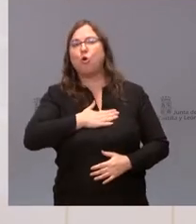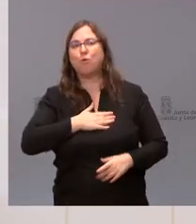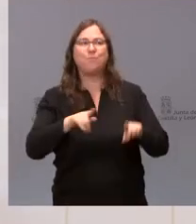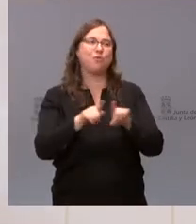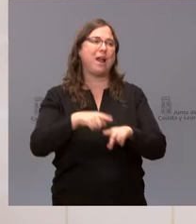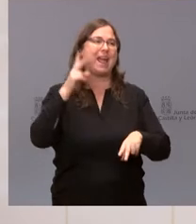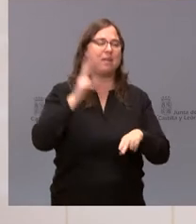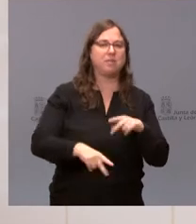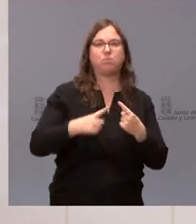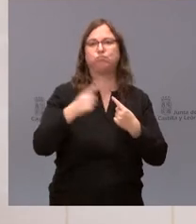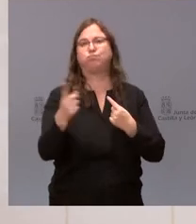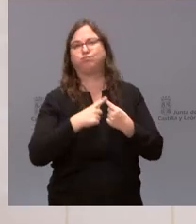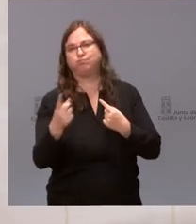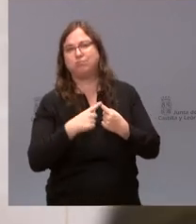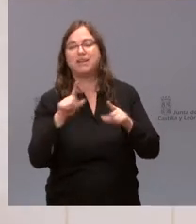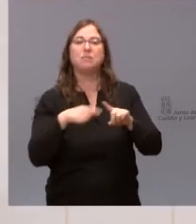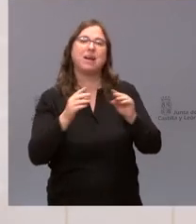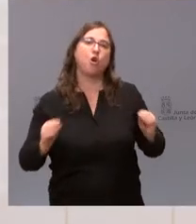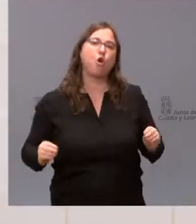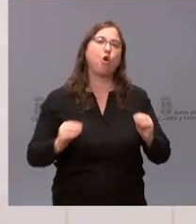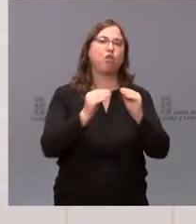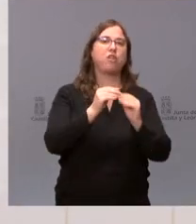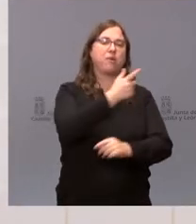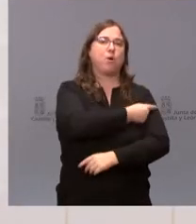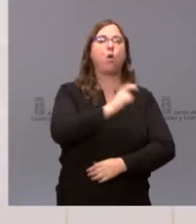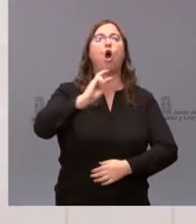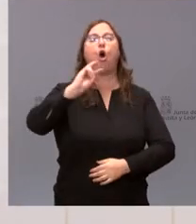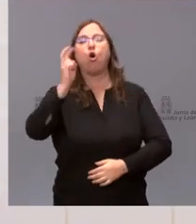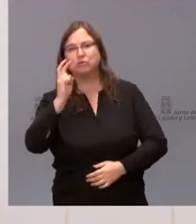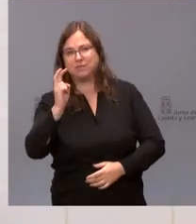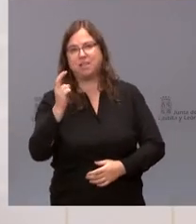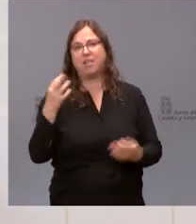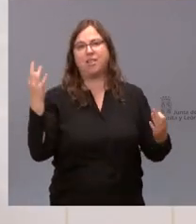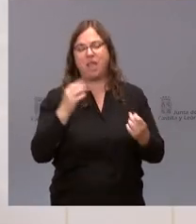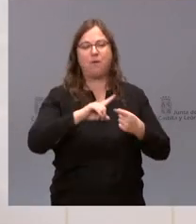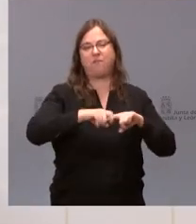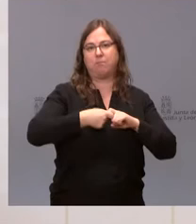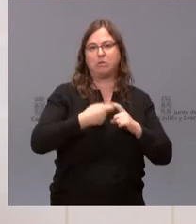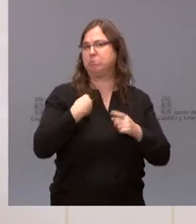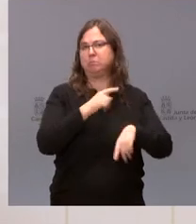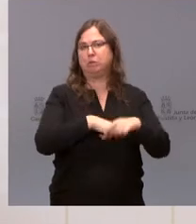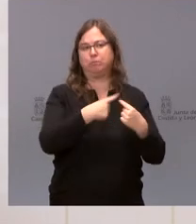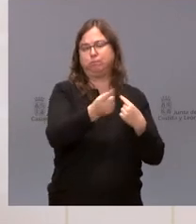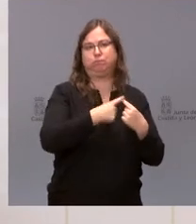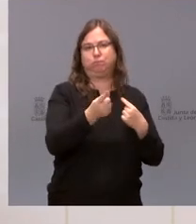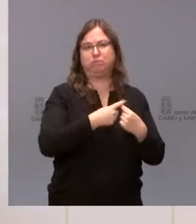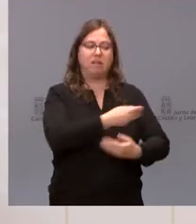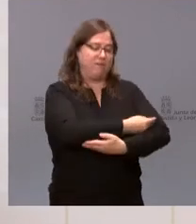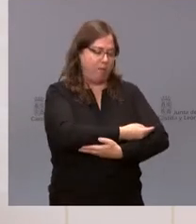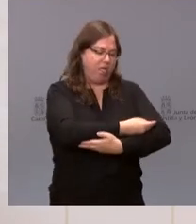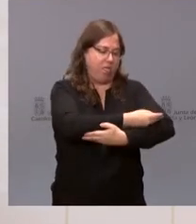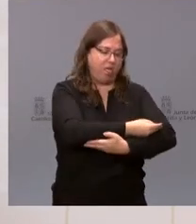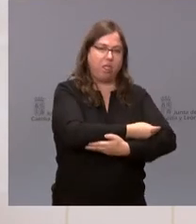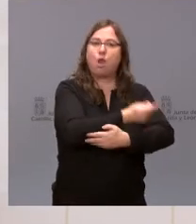desplazamientos y hacerla coincidir con otras vacunaciones que tengan que hacer las familias con los recién